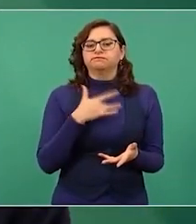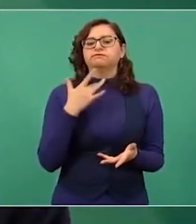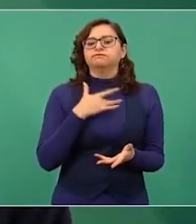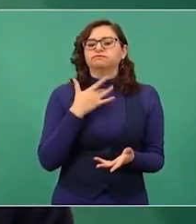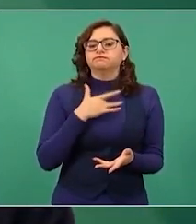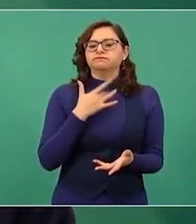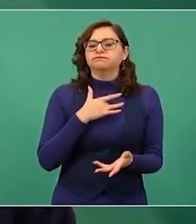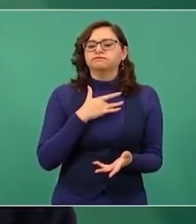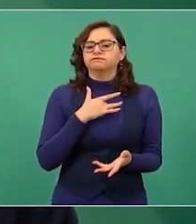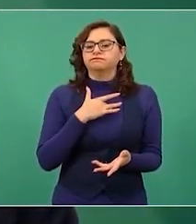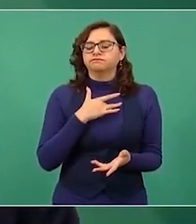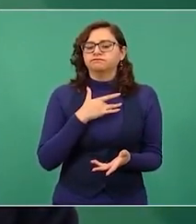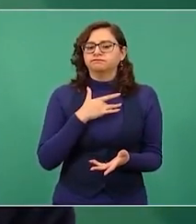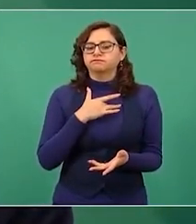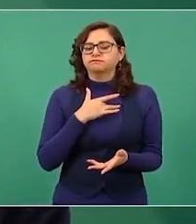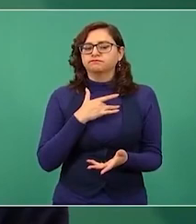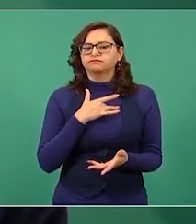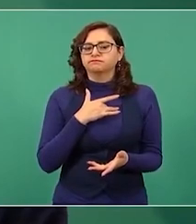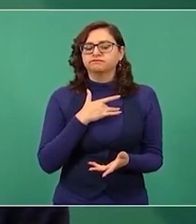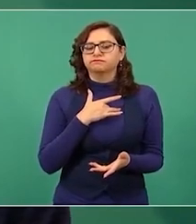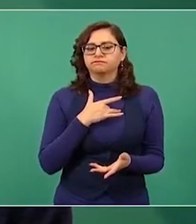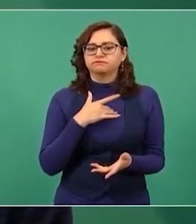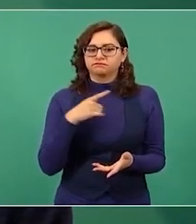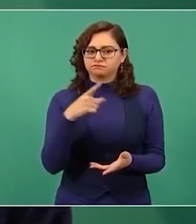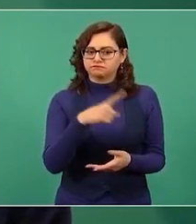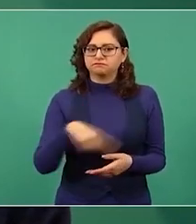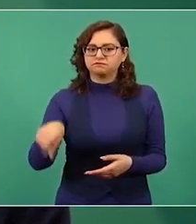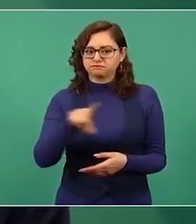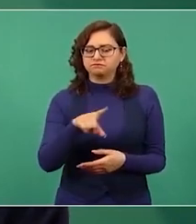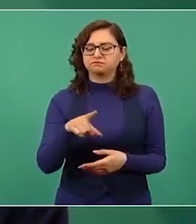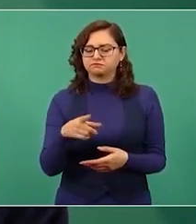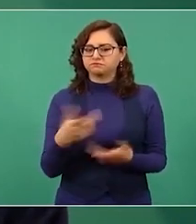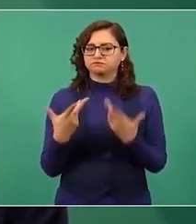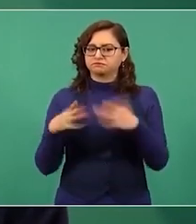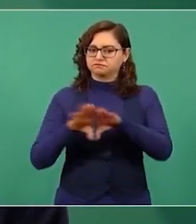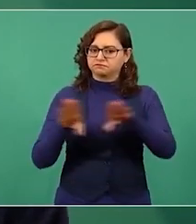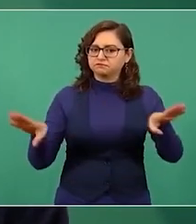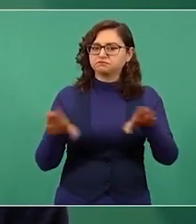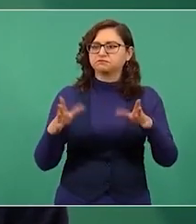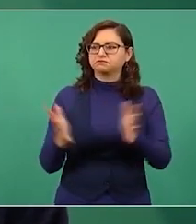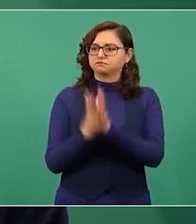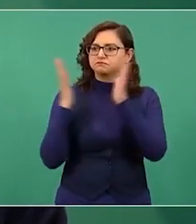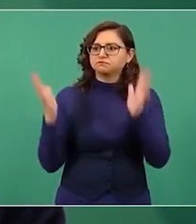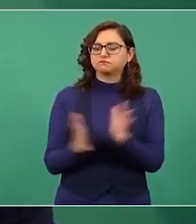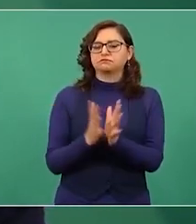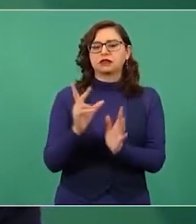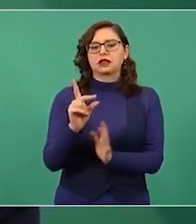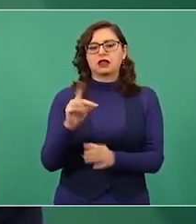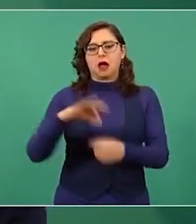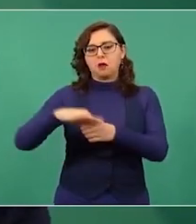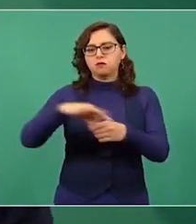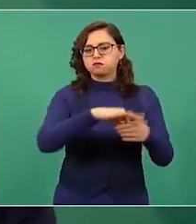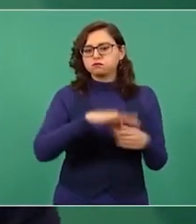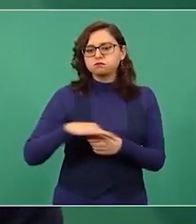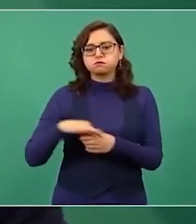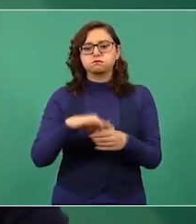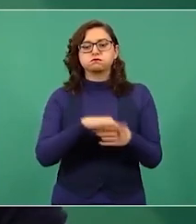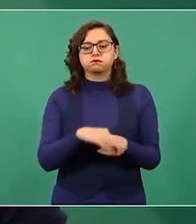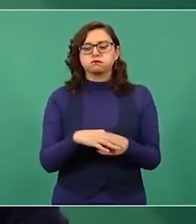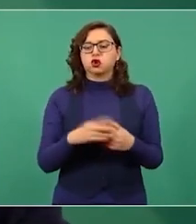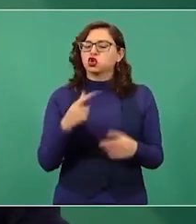O se va a aplicar este método democrático de la revocación del mandato. Son